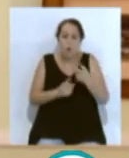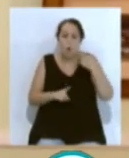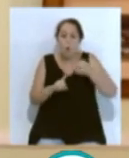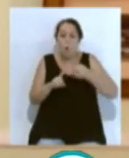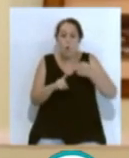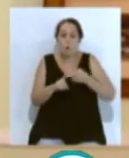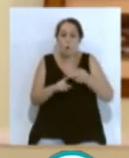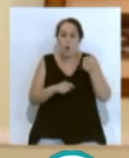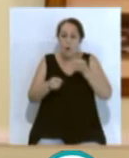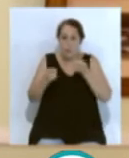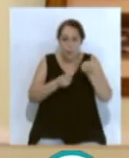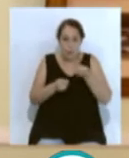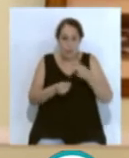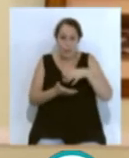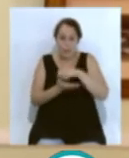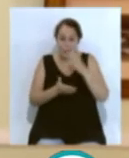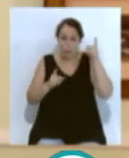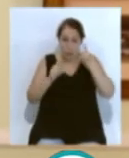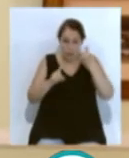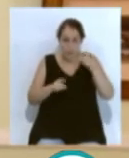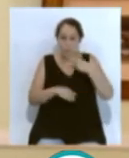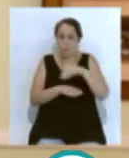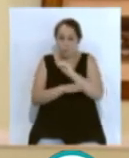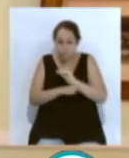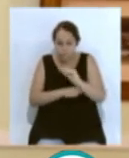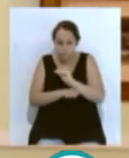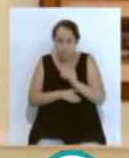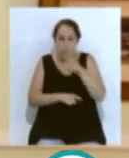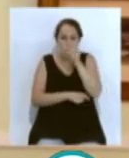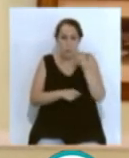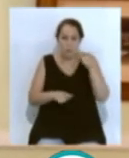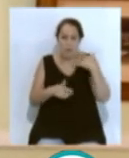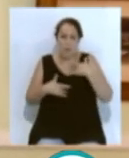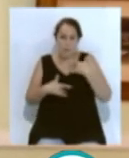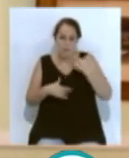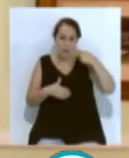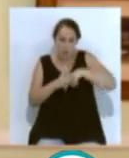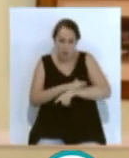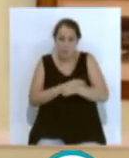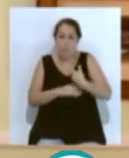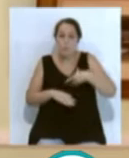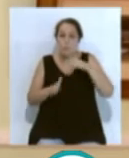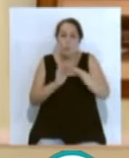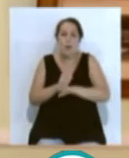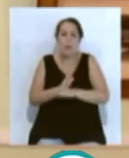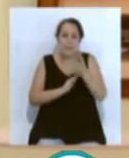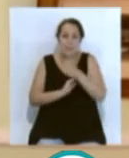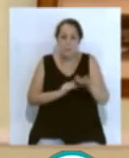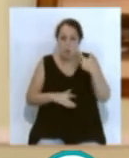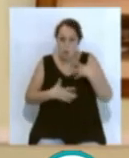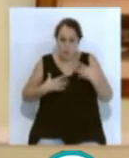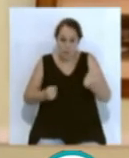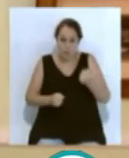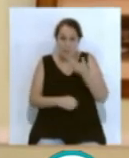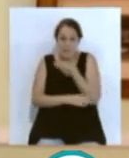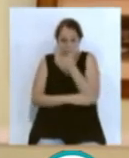coordinación con los centros educativos, cuidados de crónico, vacuna, programa de niños sanos, la infancia, los